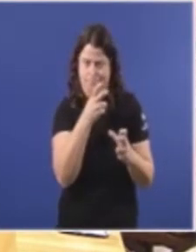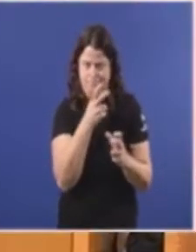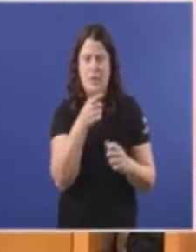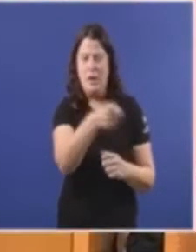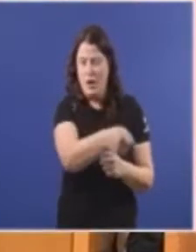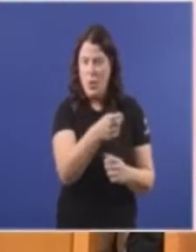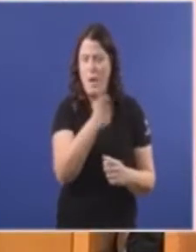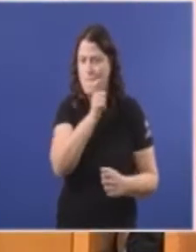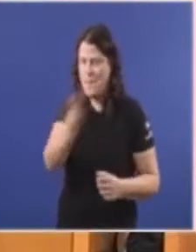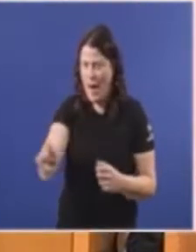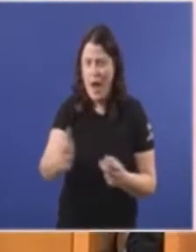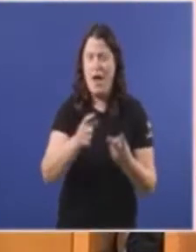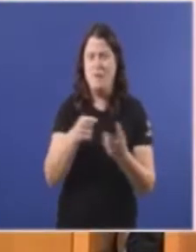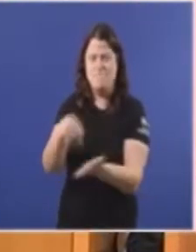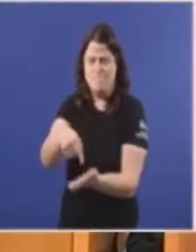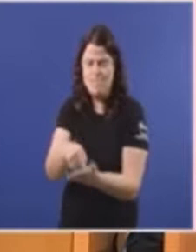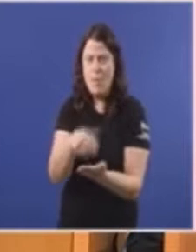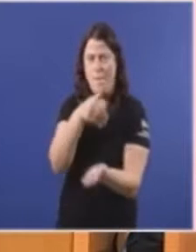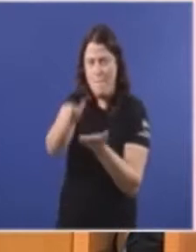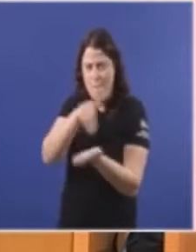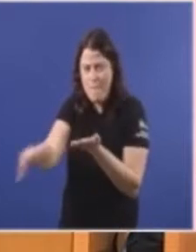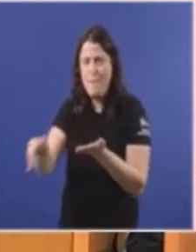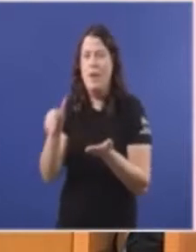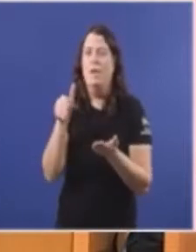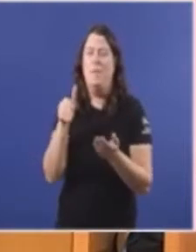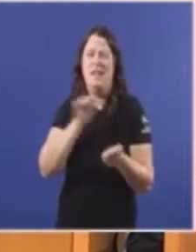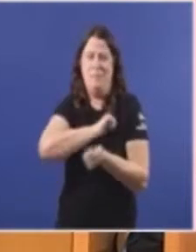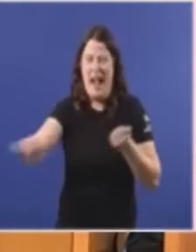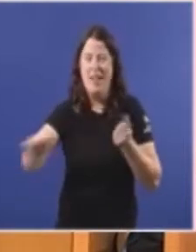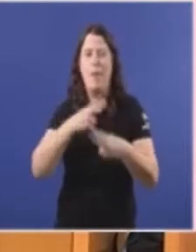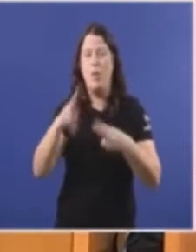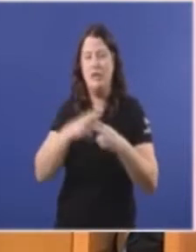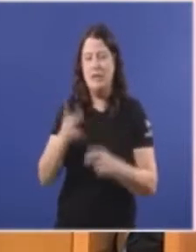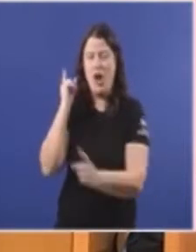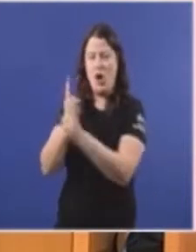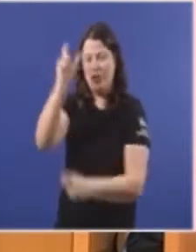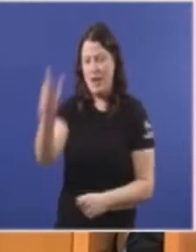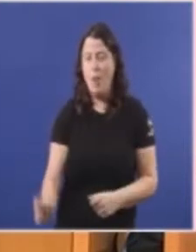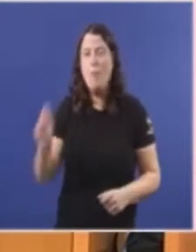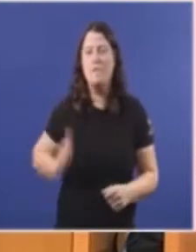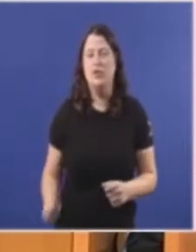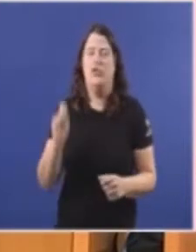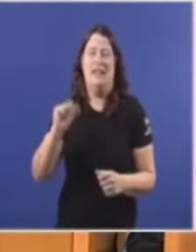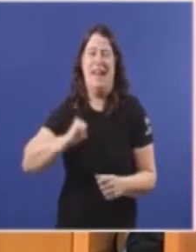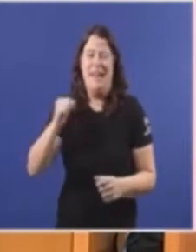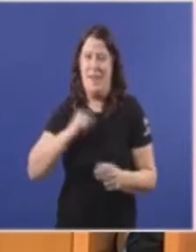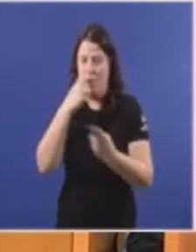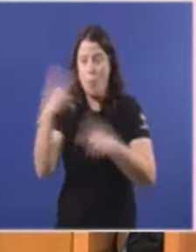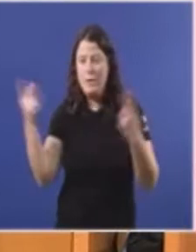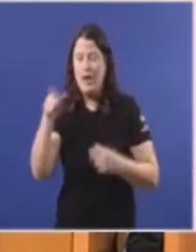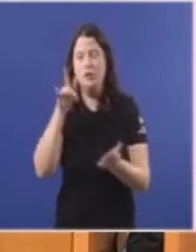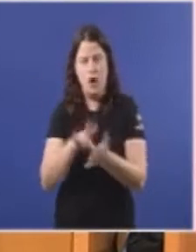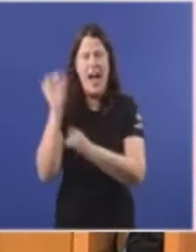represalia Coa cara da purga Coa cara da vinganza política Contra un profesional da sanidade pública Que defendeu